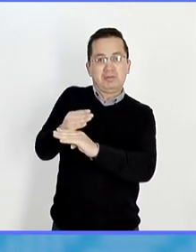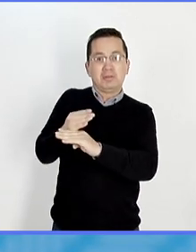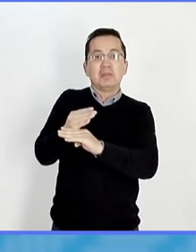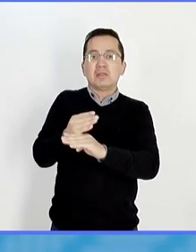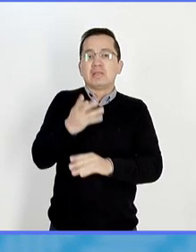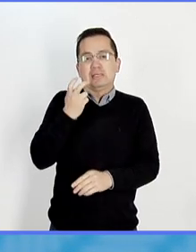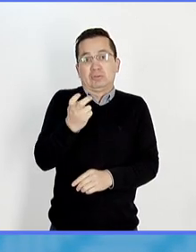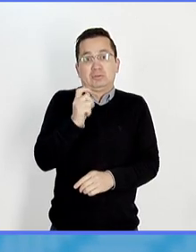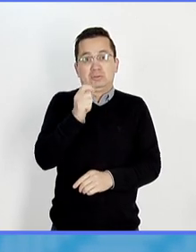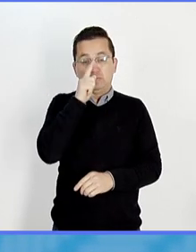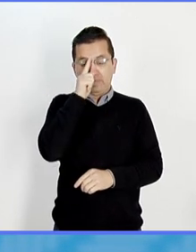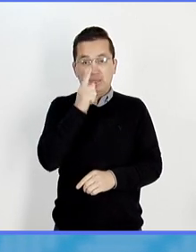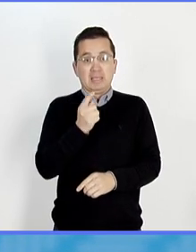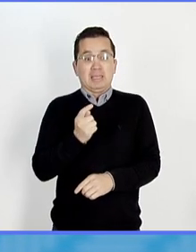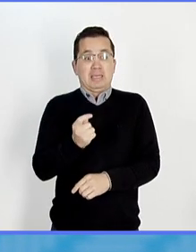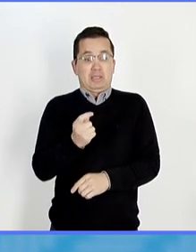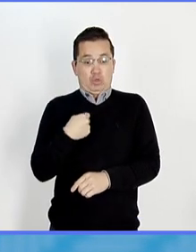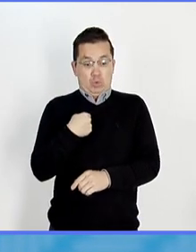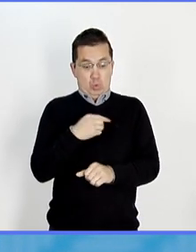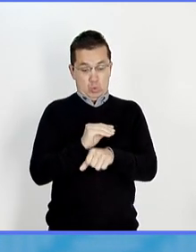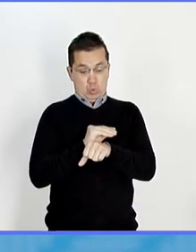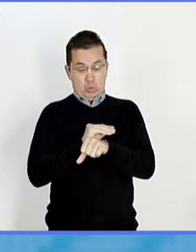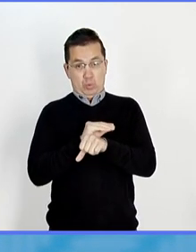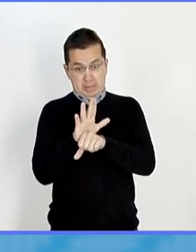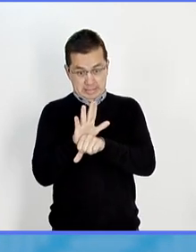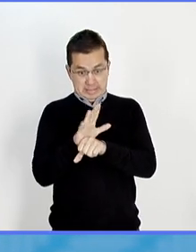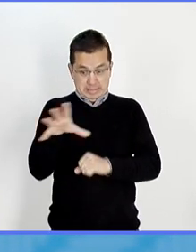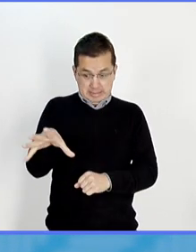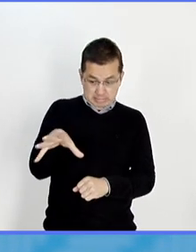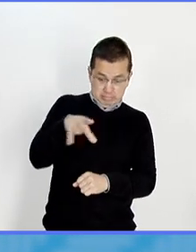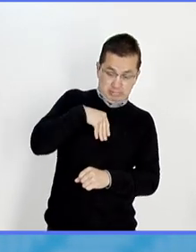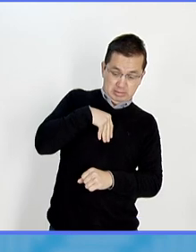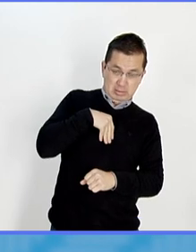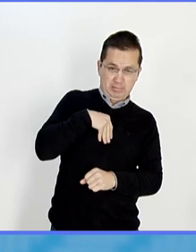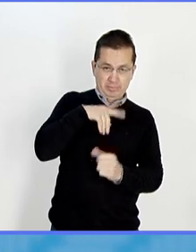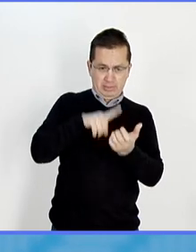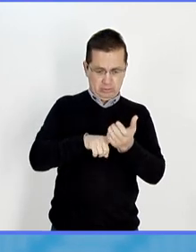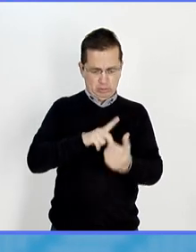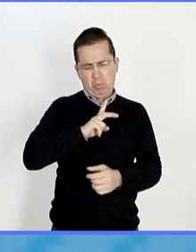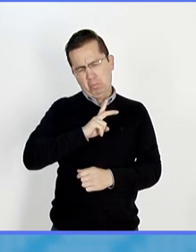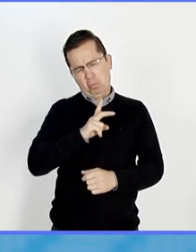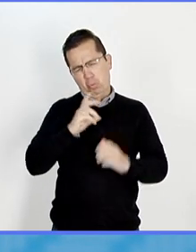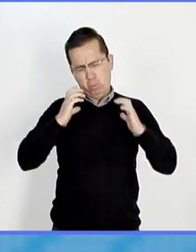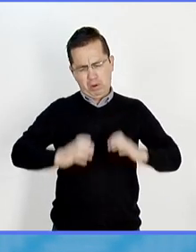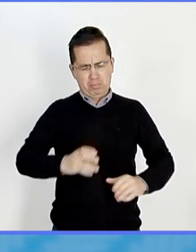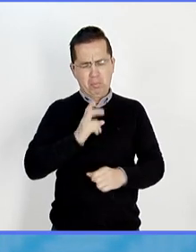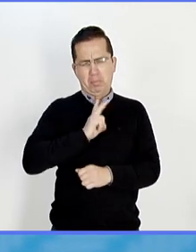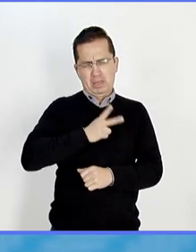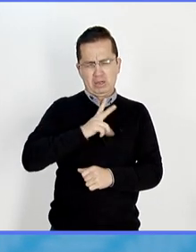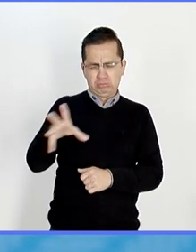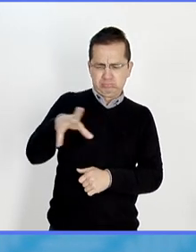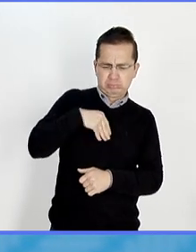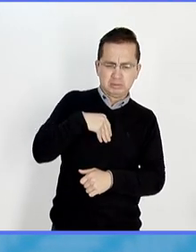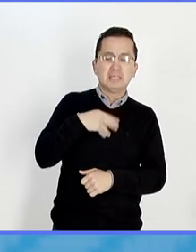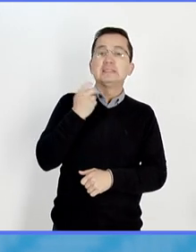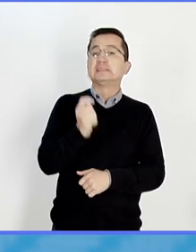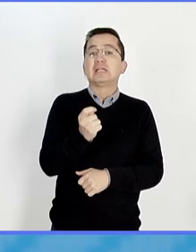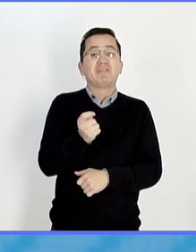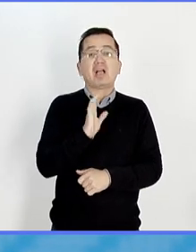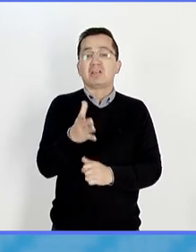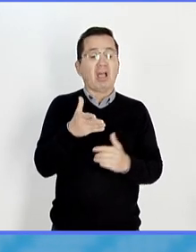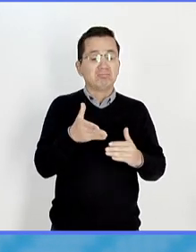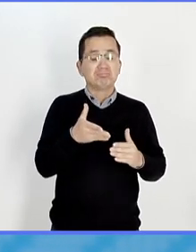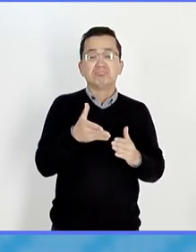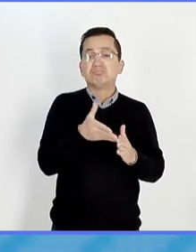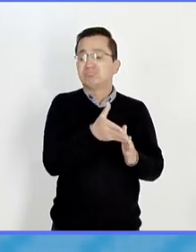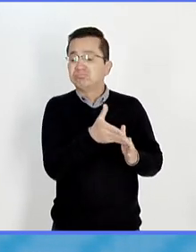-CoV-2. Eso es lo que sabemos, que una vez que una persona recibe un virus, en un cierto periodo de tiempo, estás defendida contra